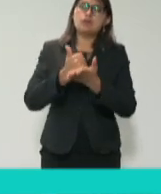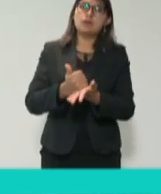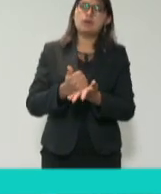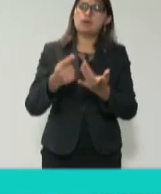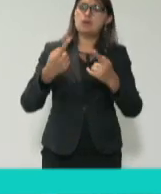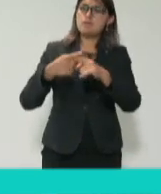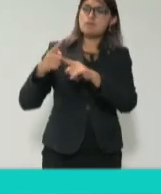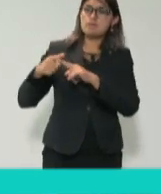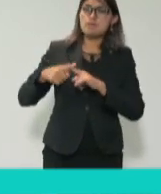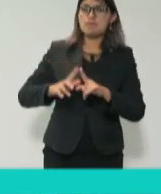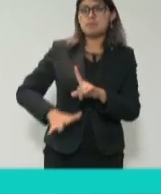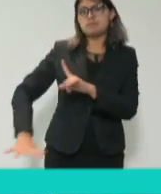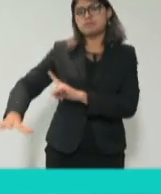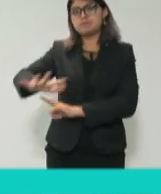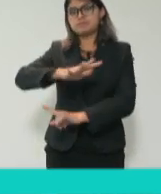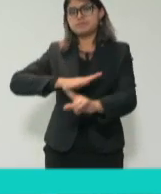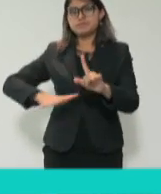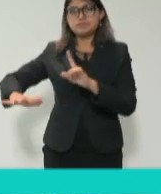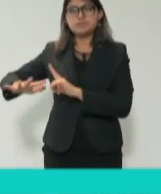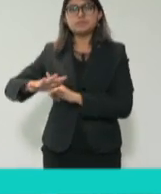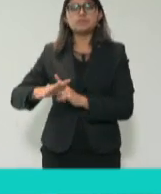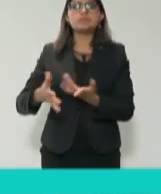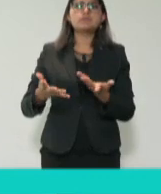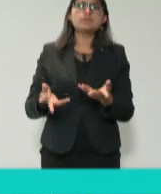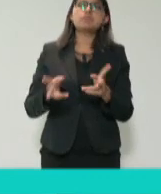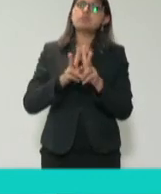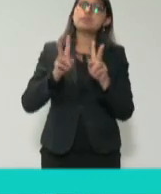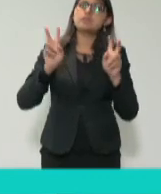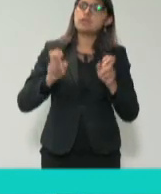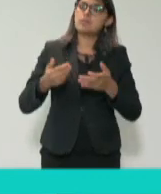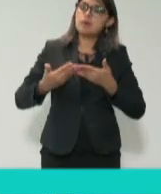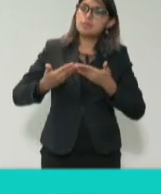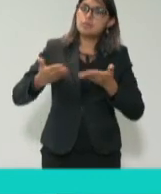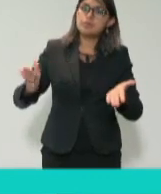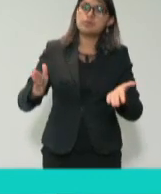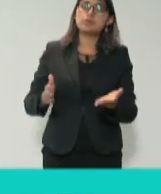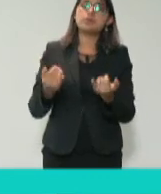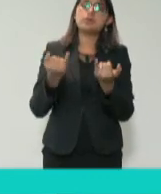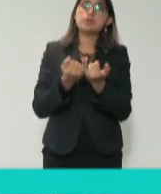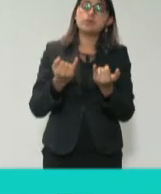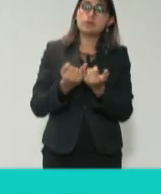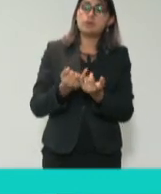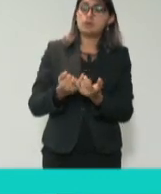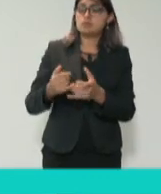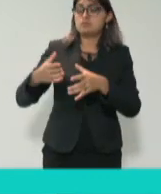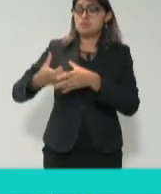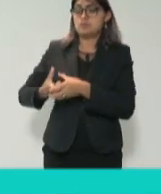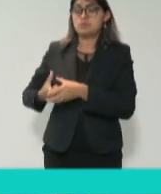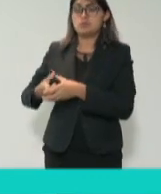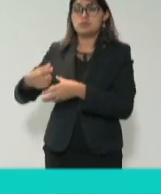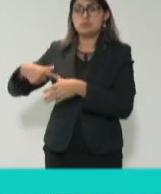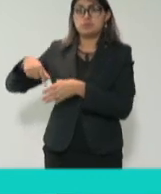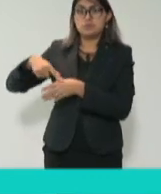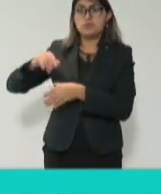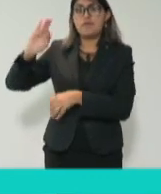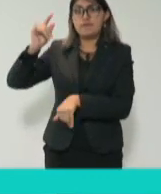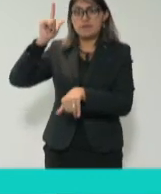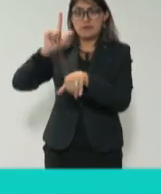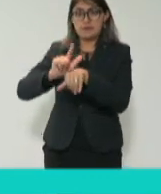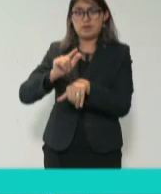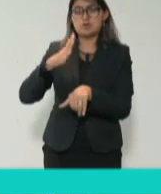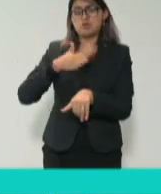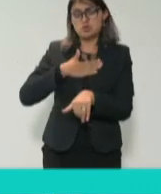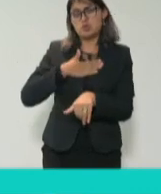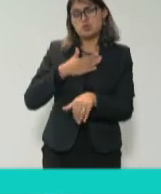desarrollado aquí en el quehacer público en el ámbito local y federal y bueno, en los últimos años en mi caso, en el